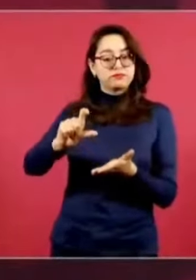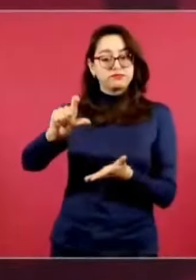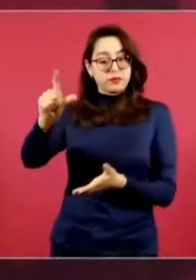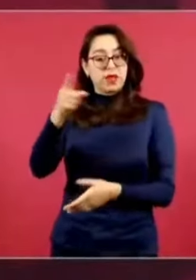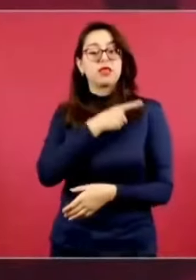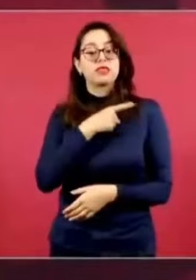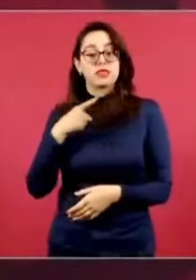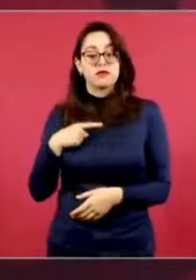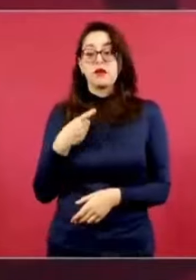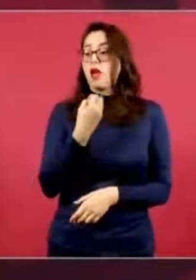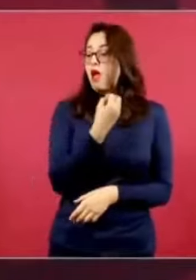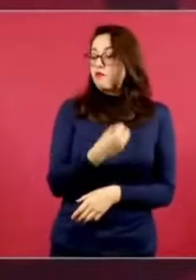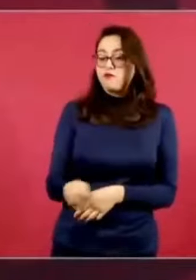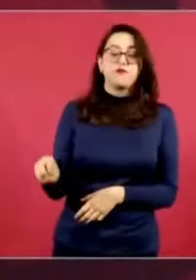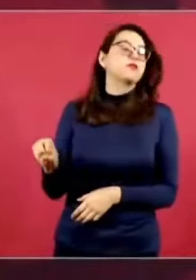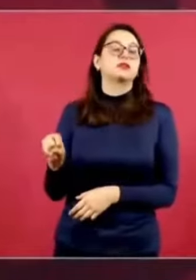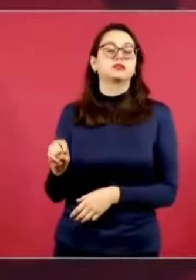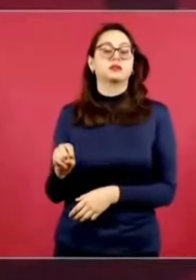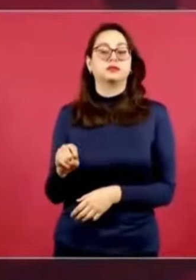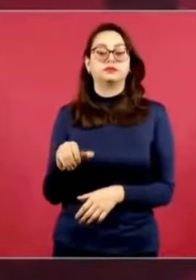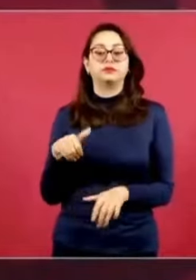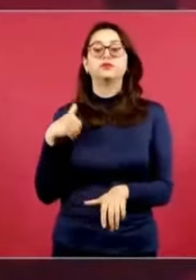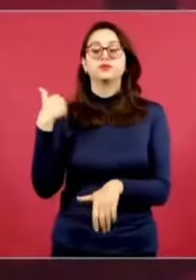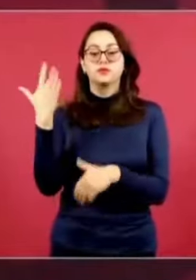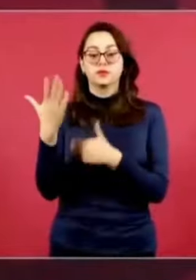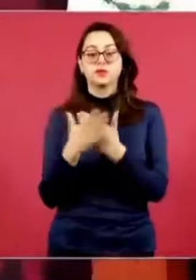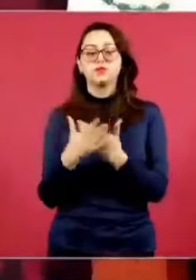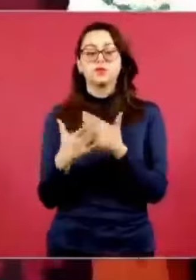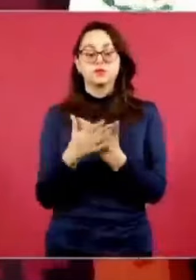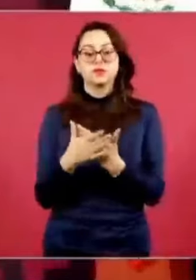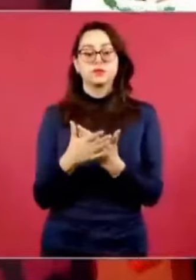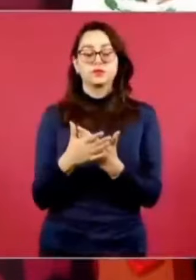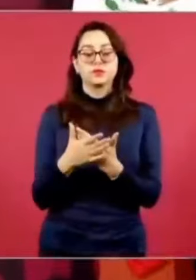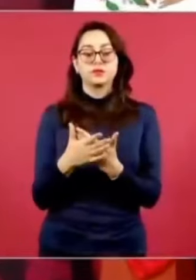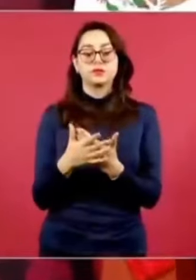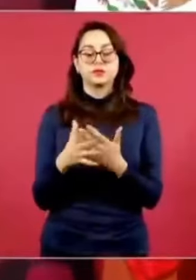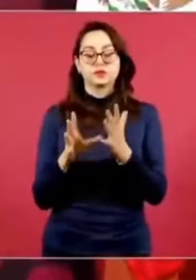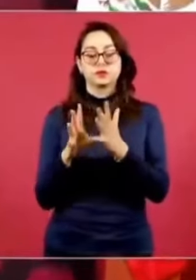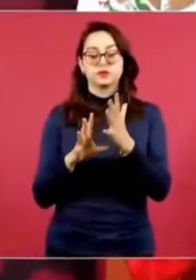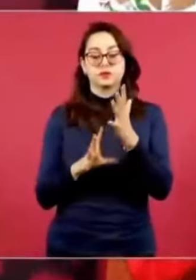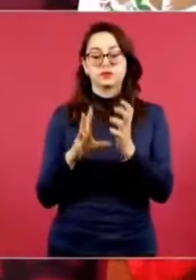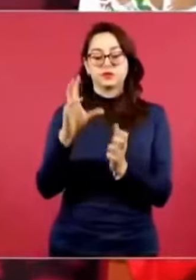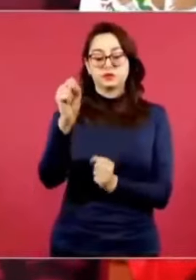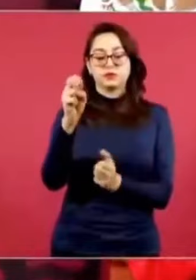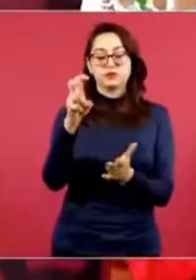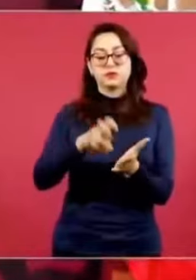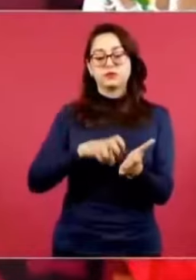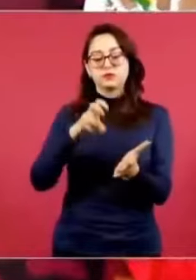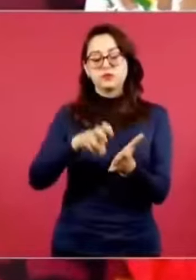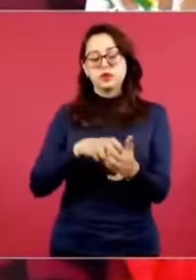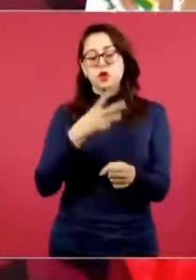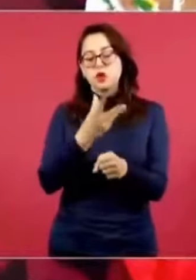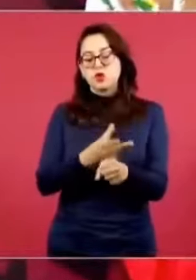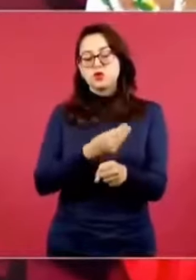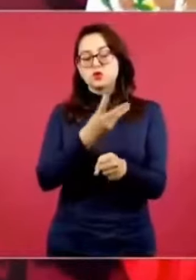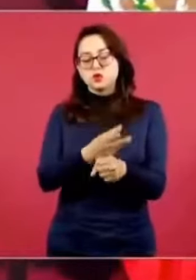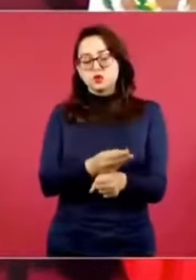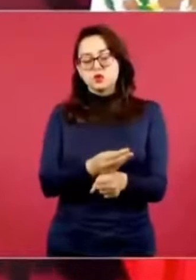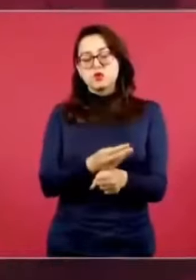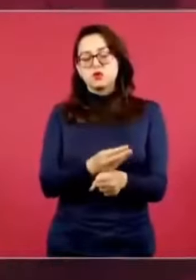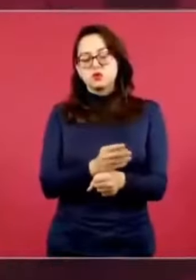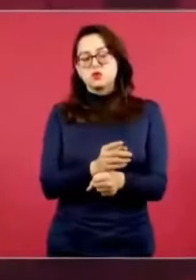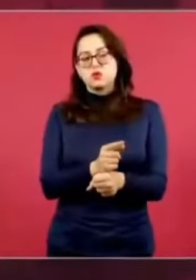Ahora se va a hacer una modificación a la Constitución porque inicialmente se propuso